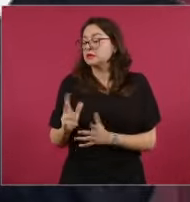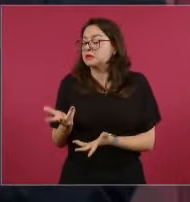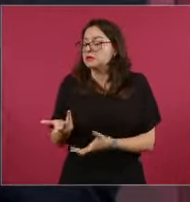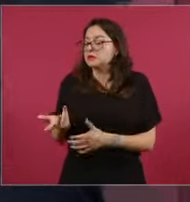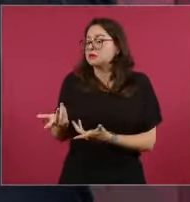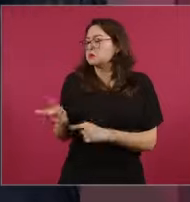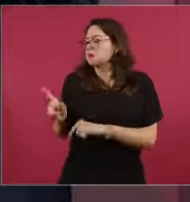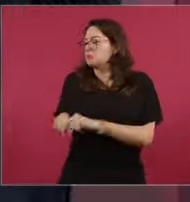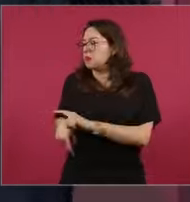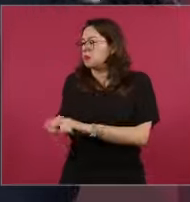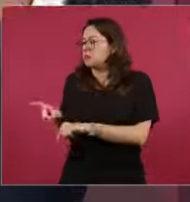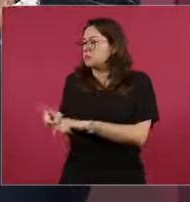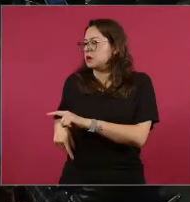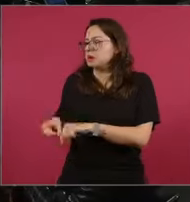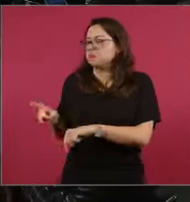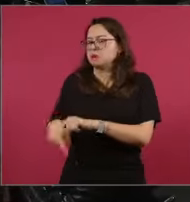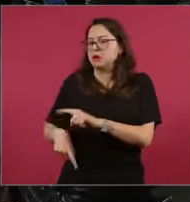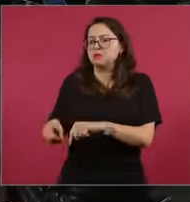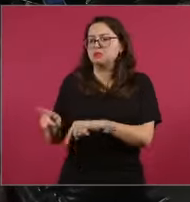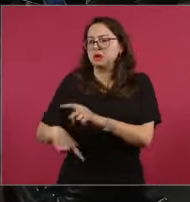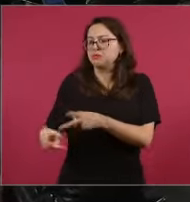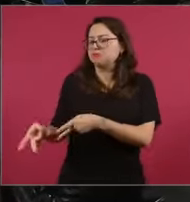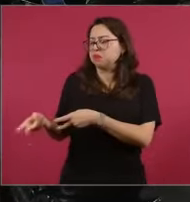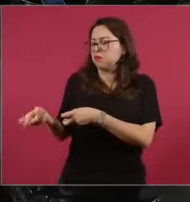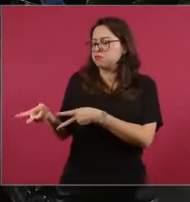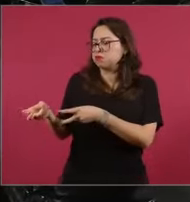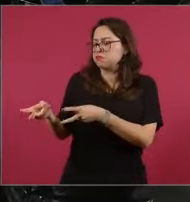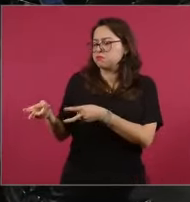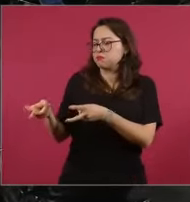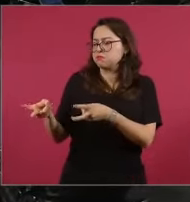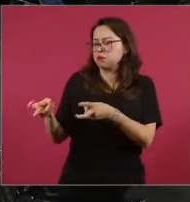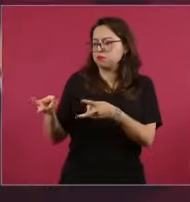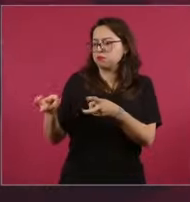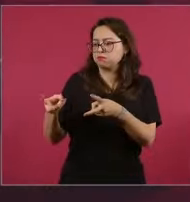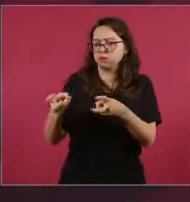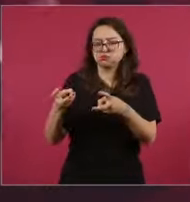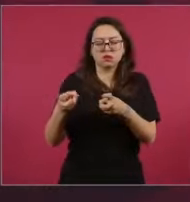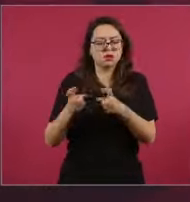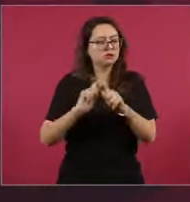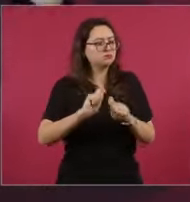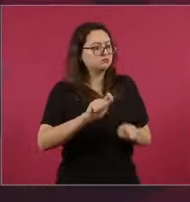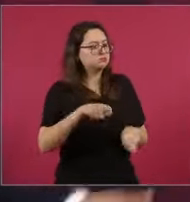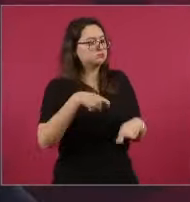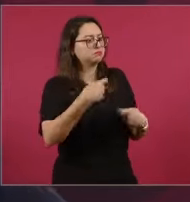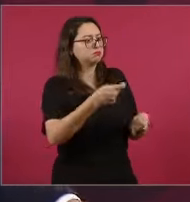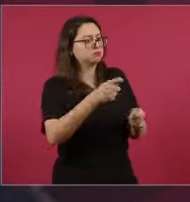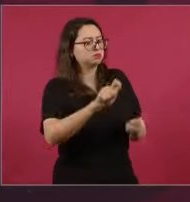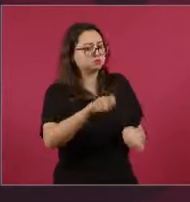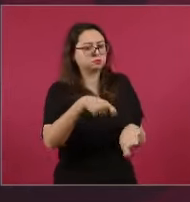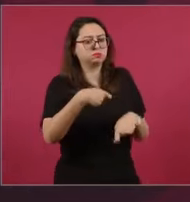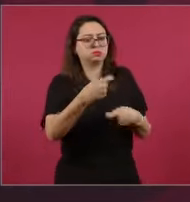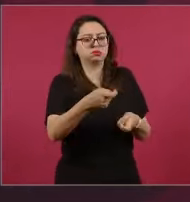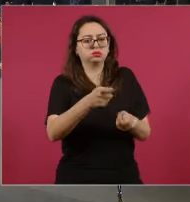empiezan a entregar los bienes del pueblo, de la nación. ¿Cómo se le llama a eso?